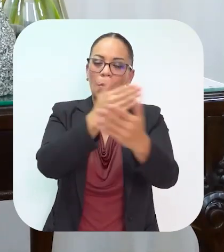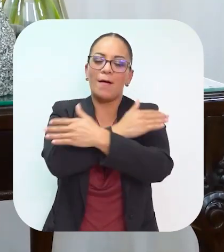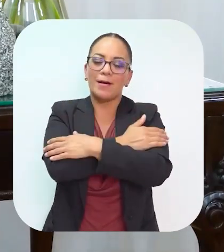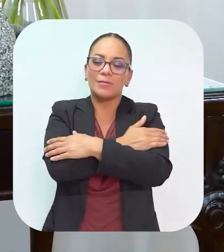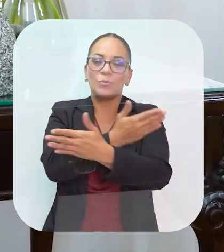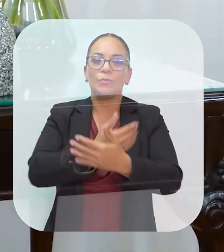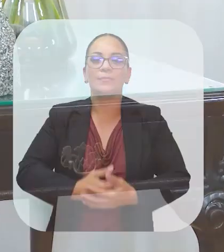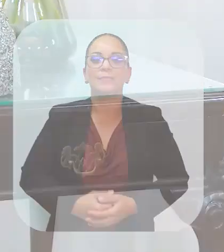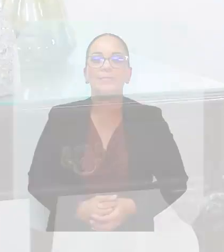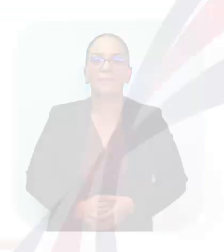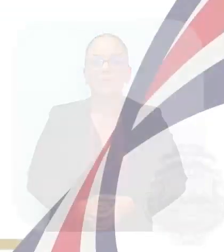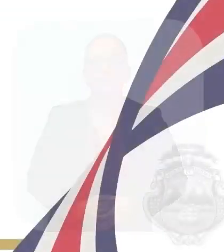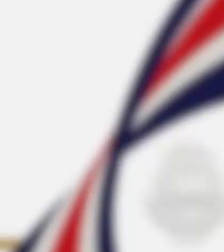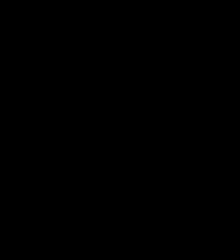gracias. Les mando un saludo y un abrazo.